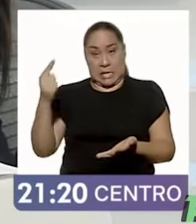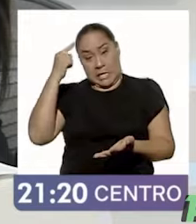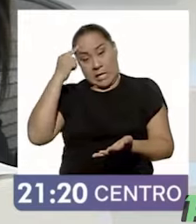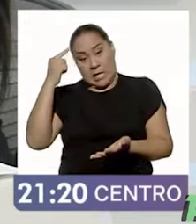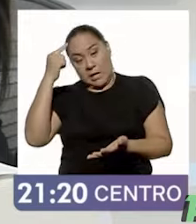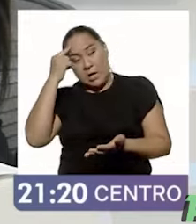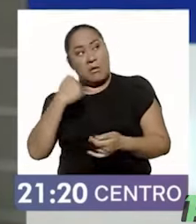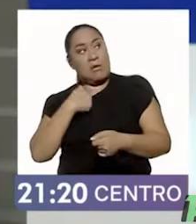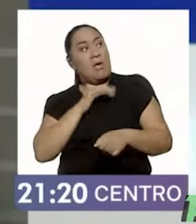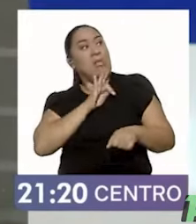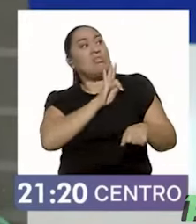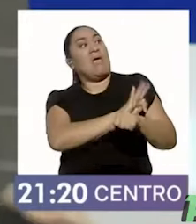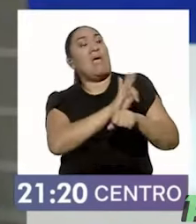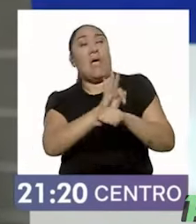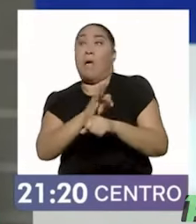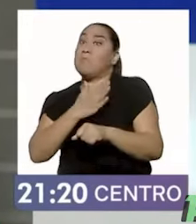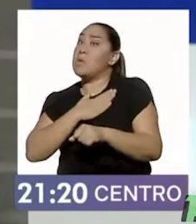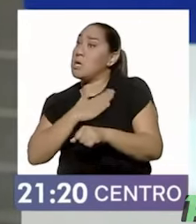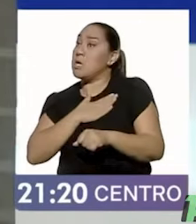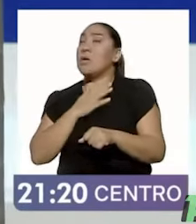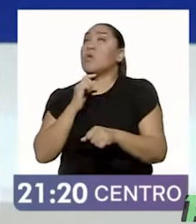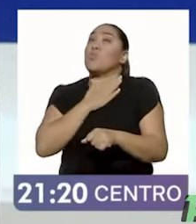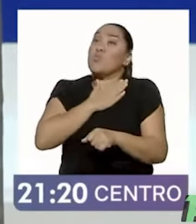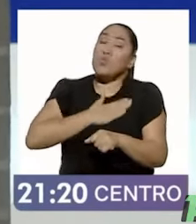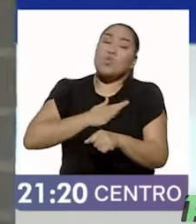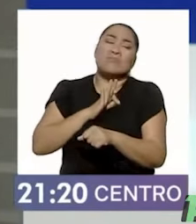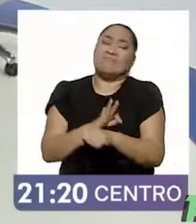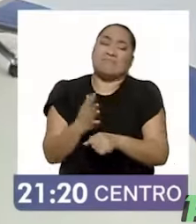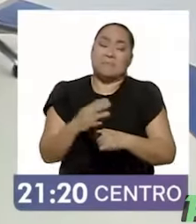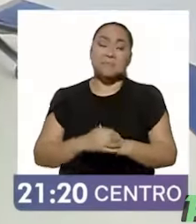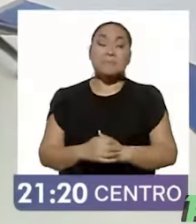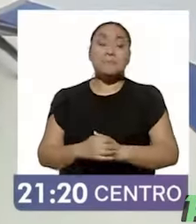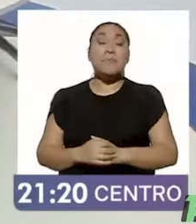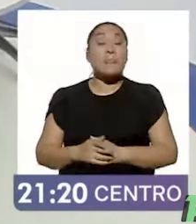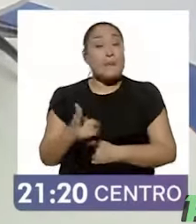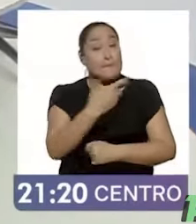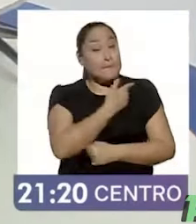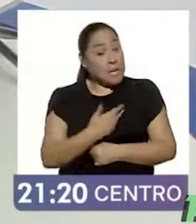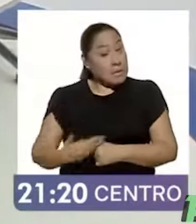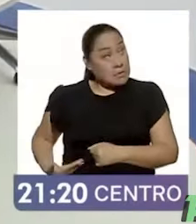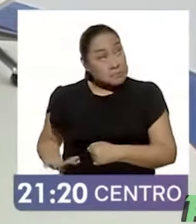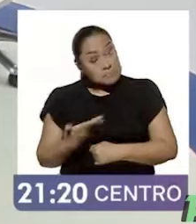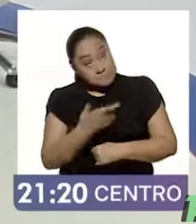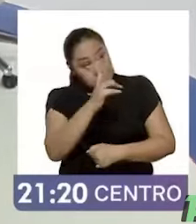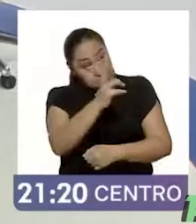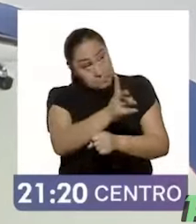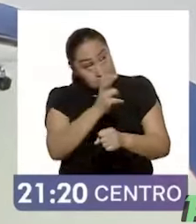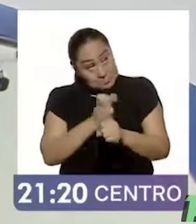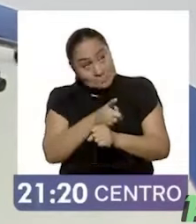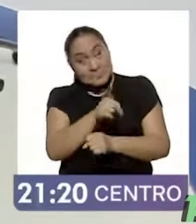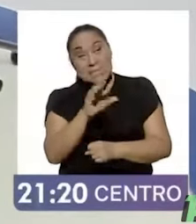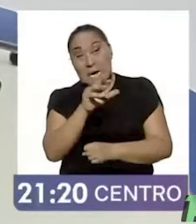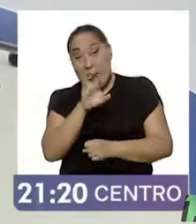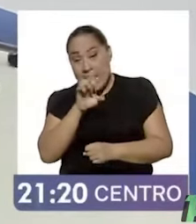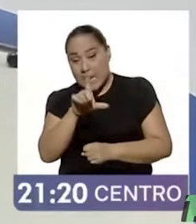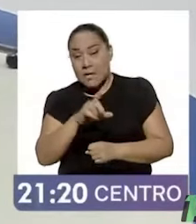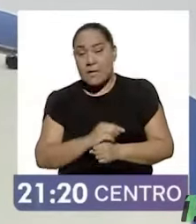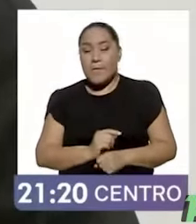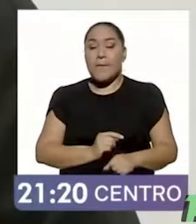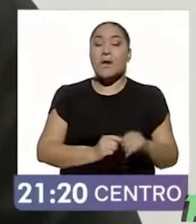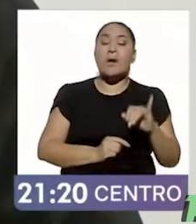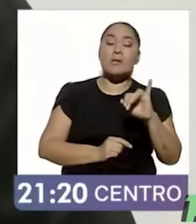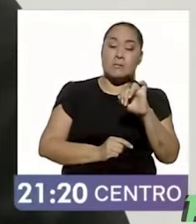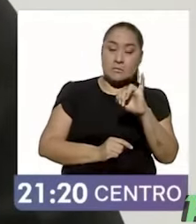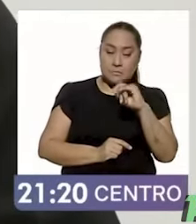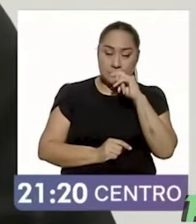democracia. Ministra Presidenta, ¿usted va a salir a las calles? ¿Va a invitar a Santiago Kril a esta reunión? Por supuesto, pero además